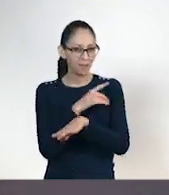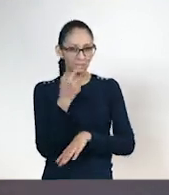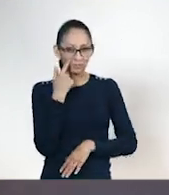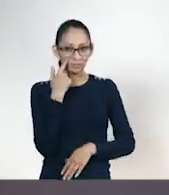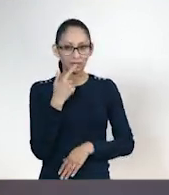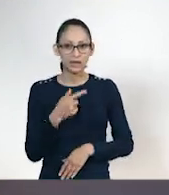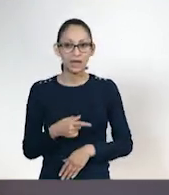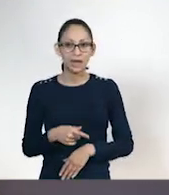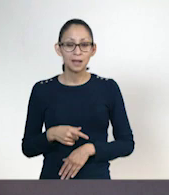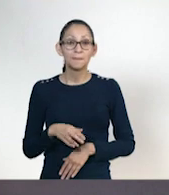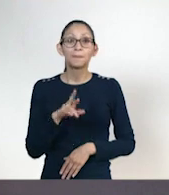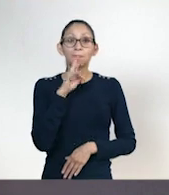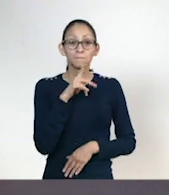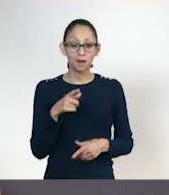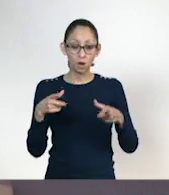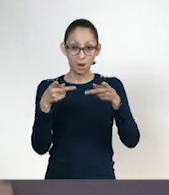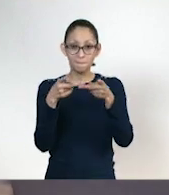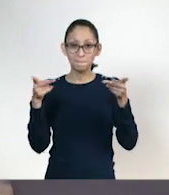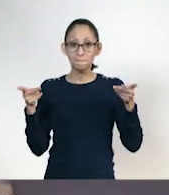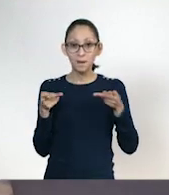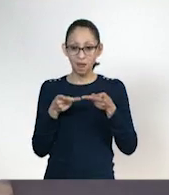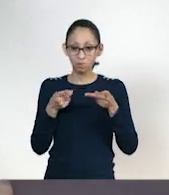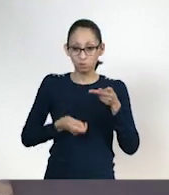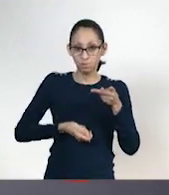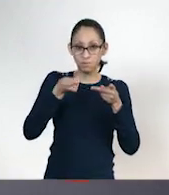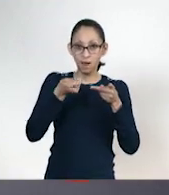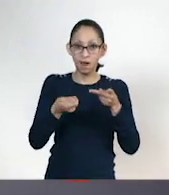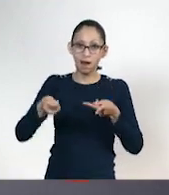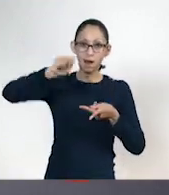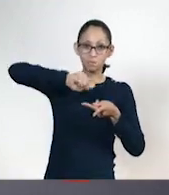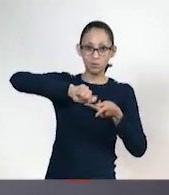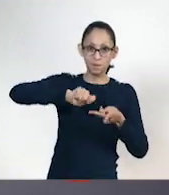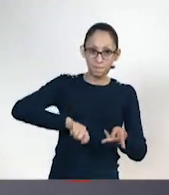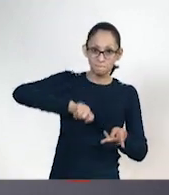La cara del plato. usted ya es pro, profe. A ver, déjeme intentarlo.